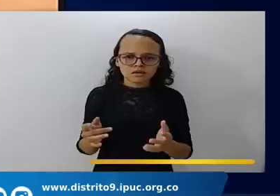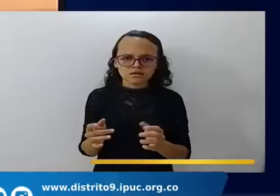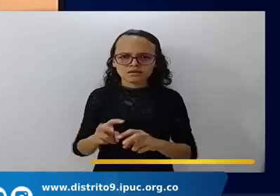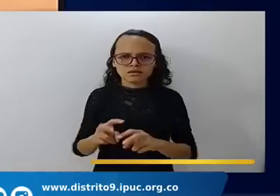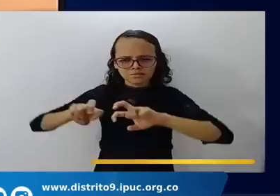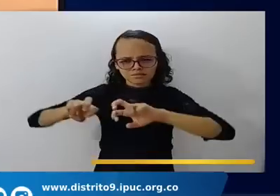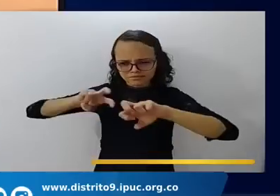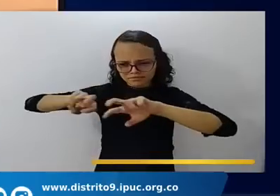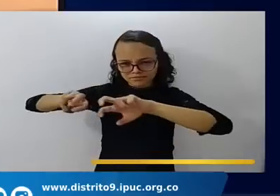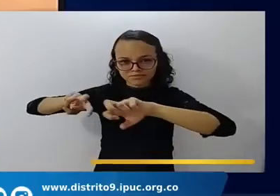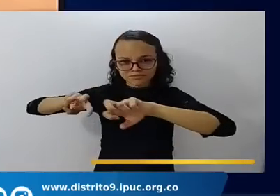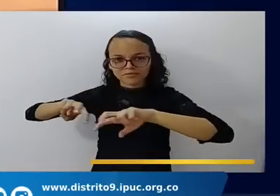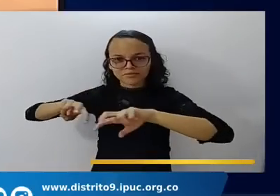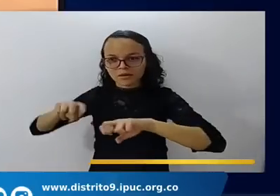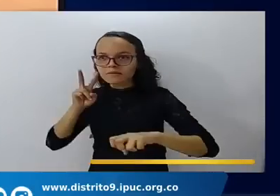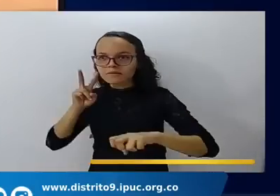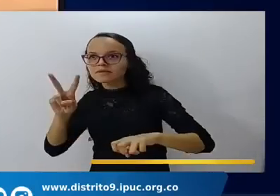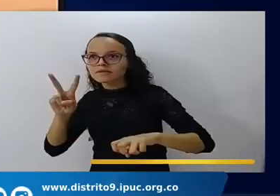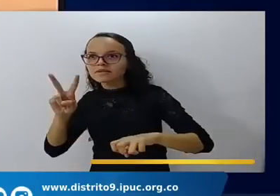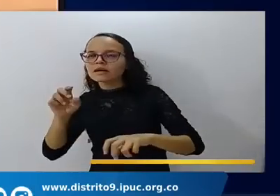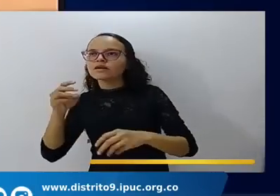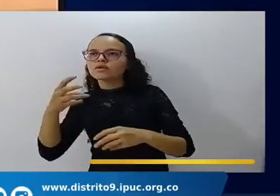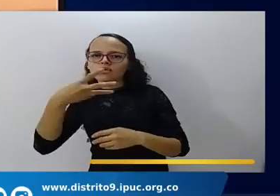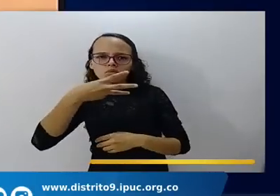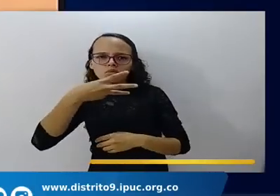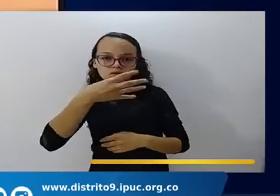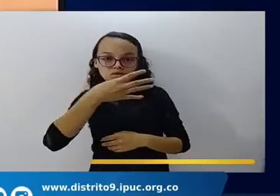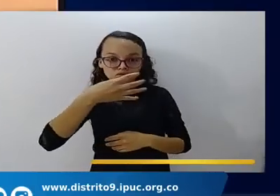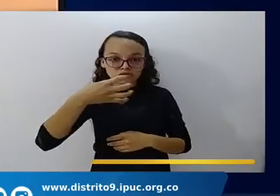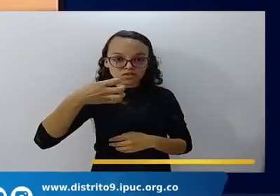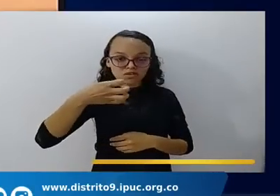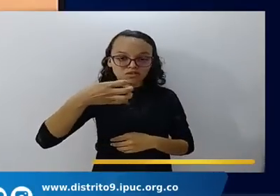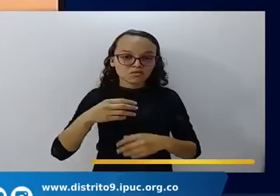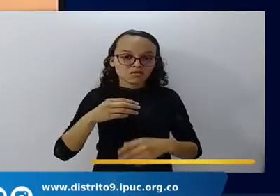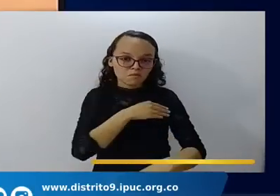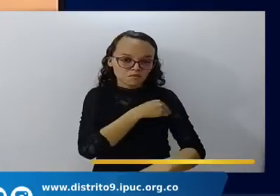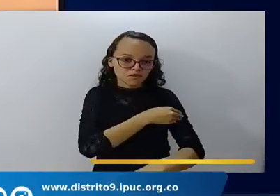loín. pero 400 millones de kilómetros